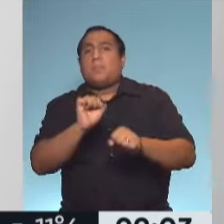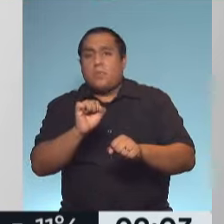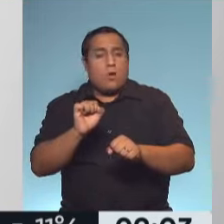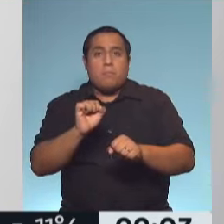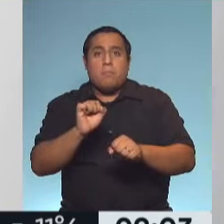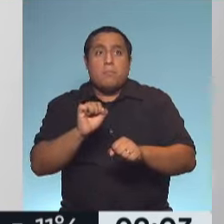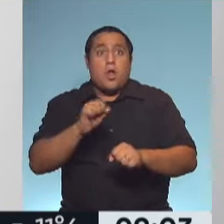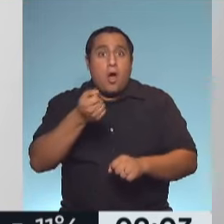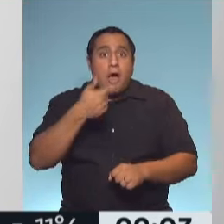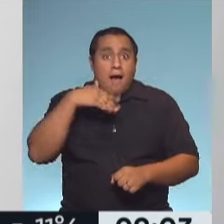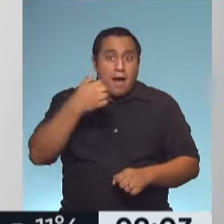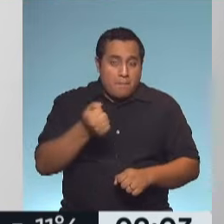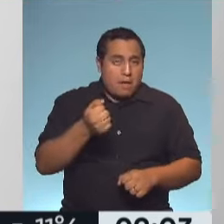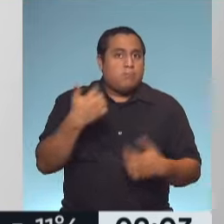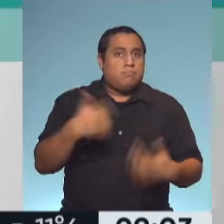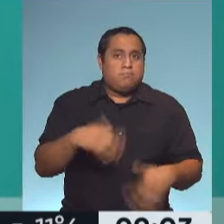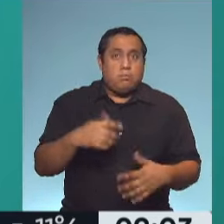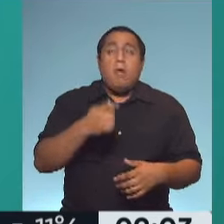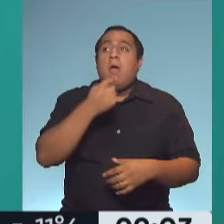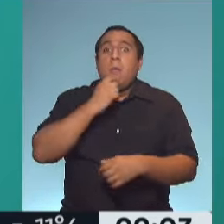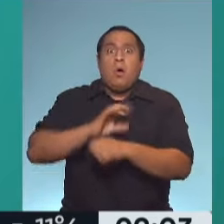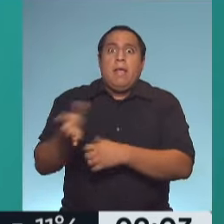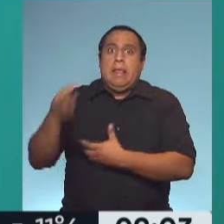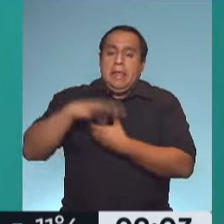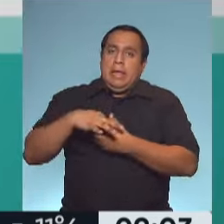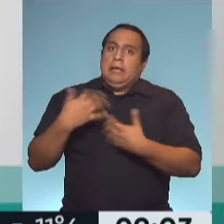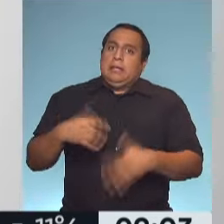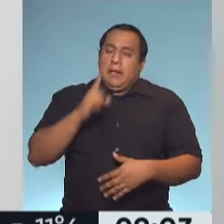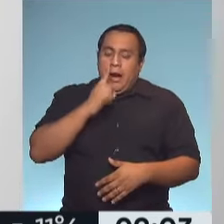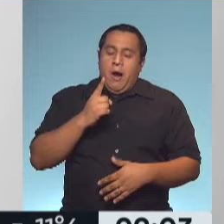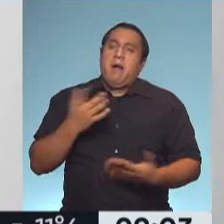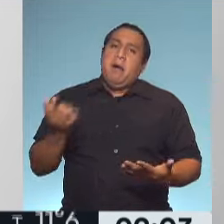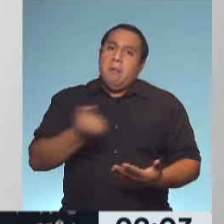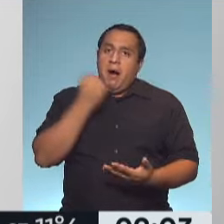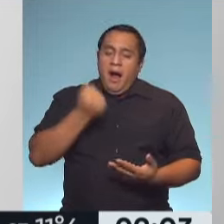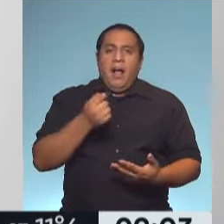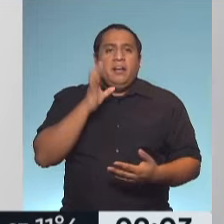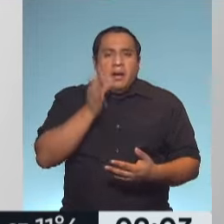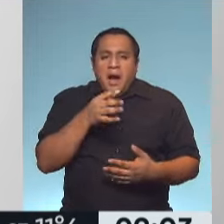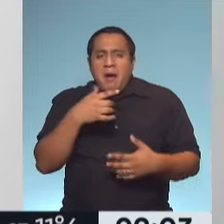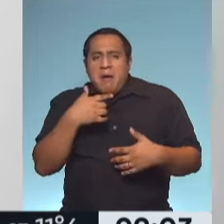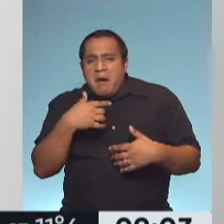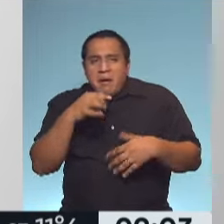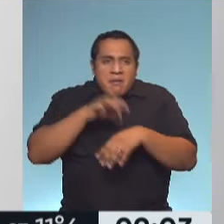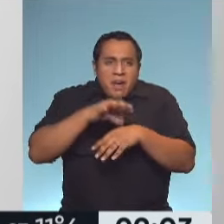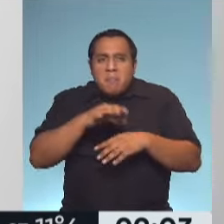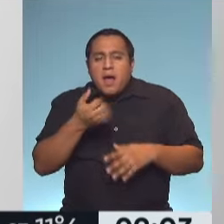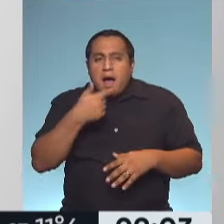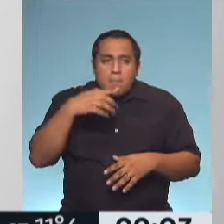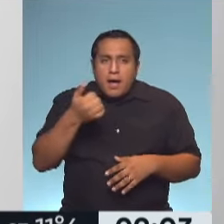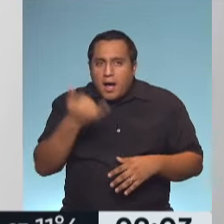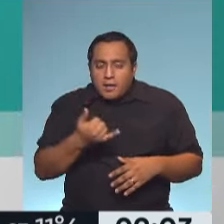es algo sumamente importante, ¿no? Sí, sí, es muy importante, es muy interesante. Hoy es el Día Mundial del Asma